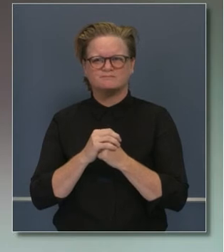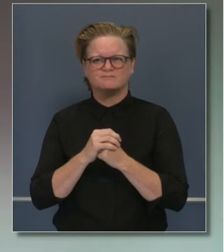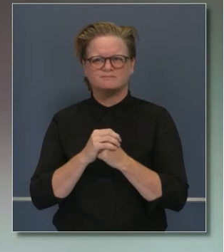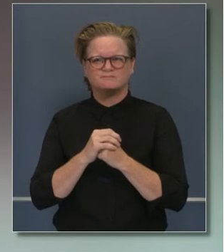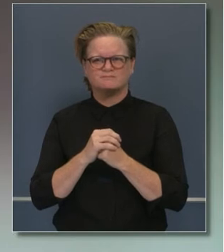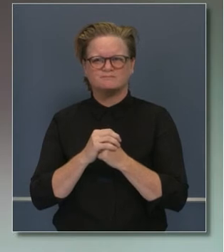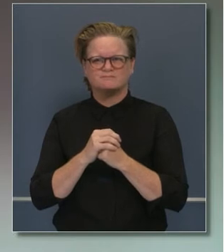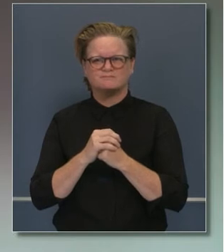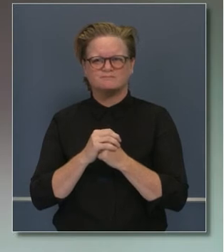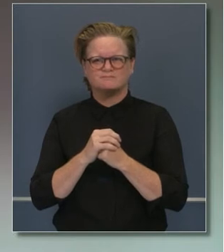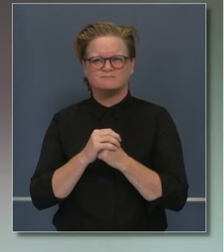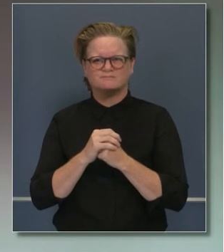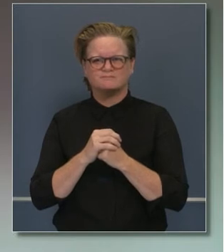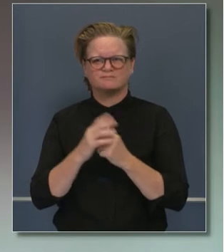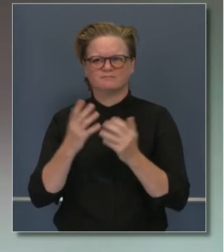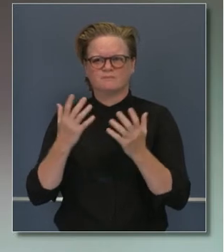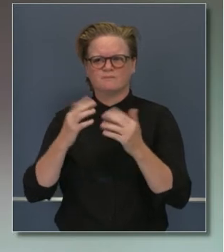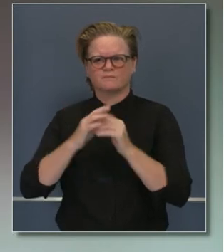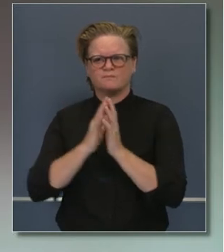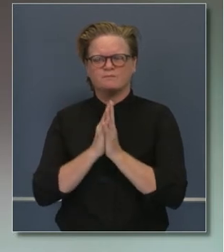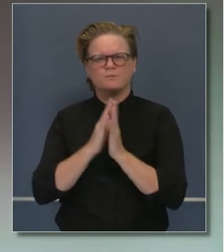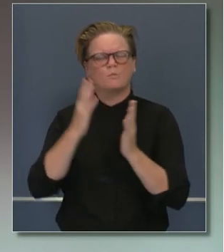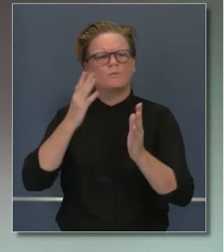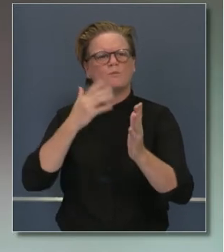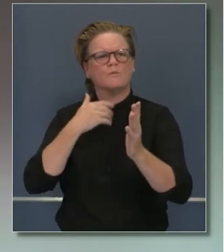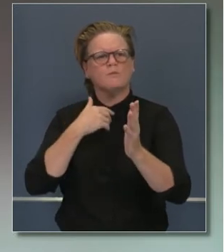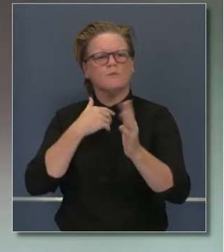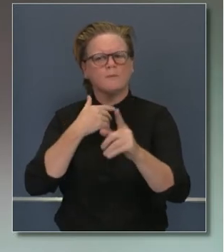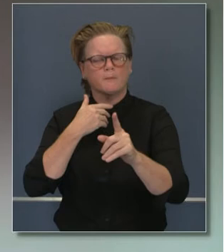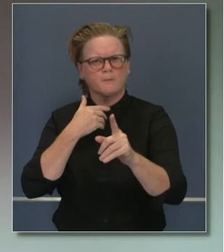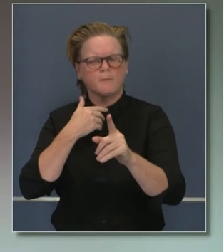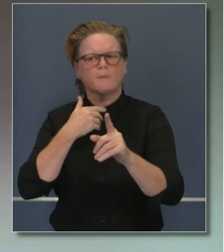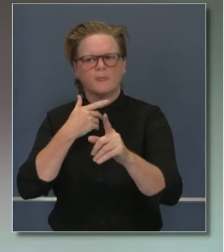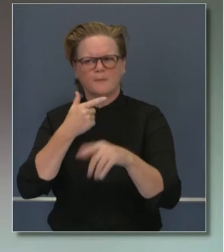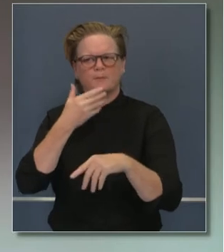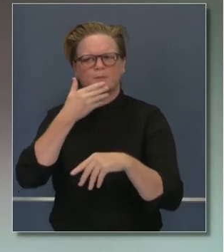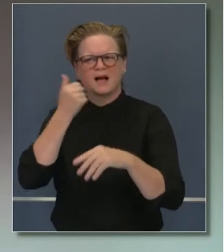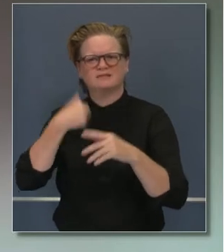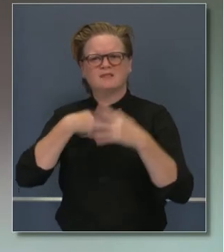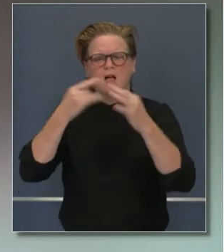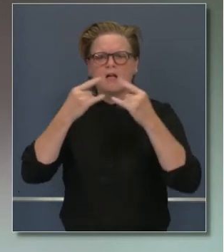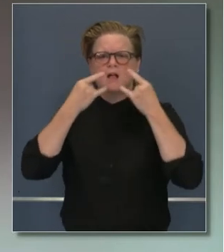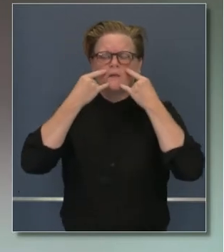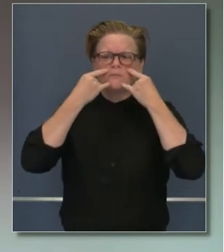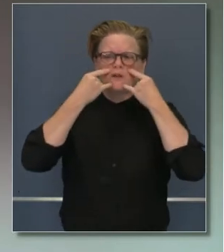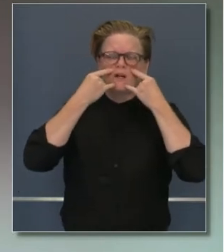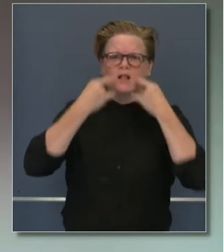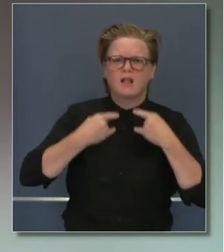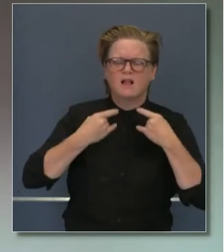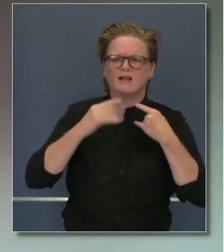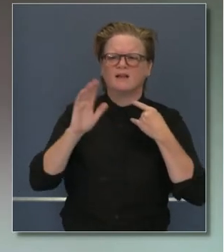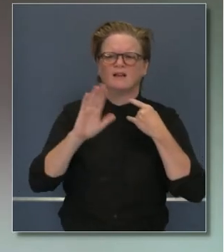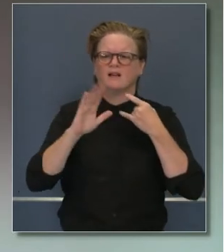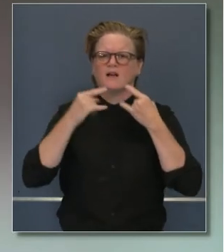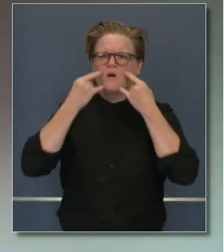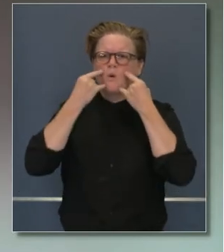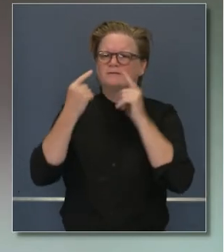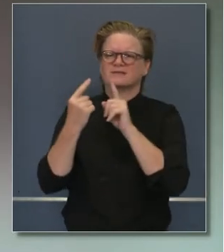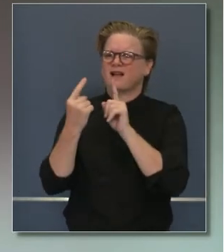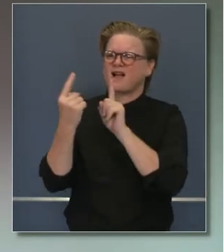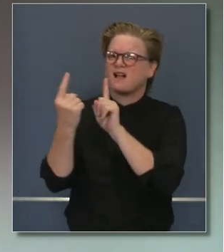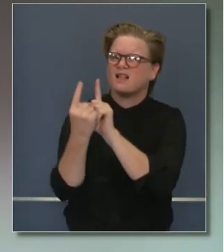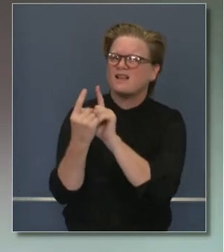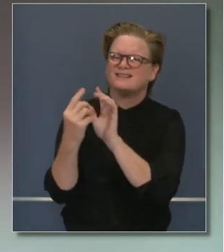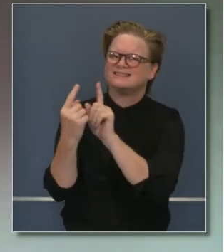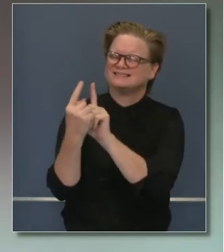sin necesidad realmente y sin las herramientas protectivas. quitan la mascarilla, se acerca más de lo que deben